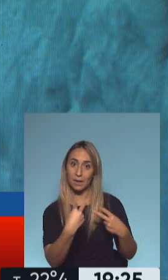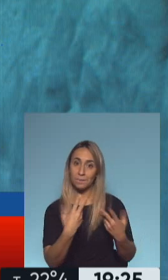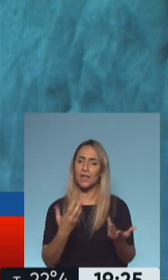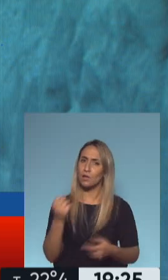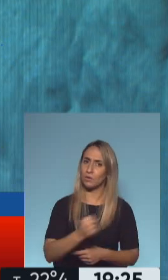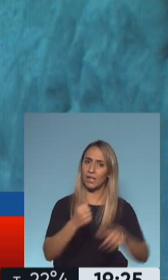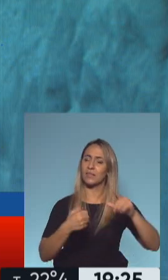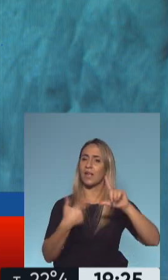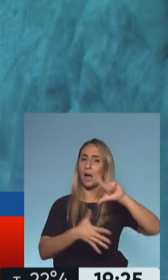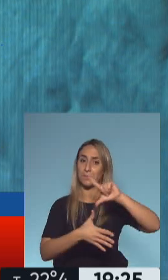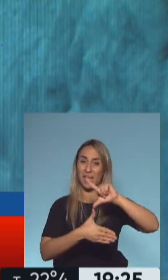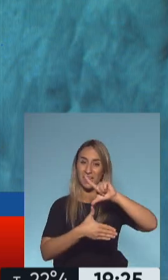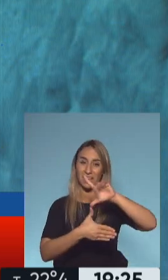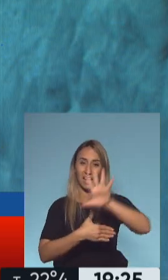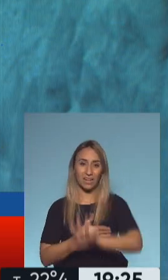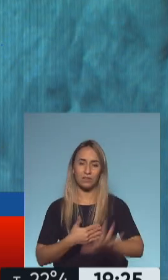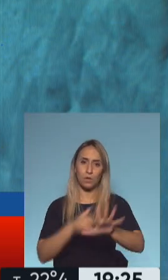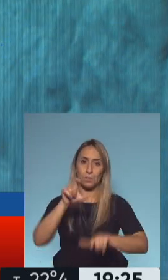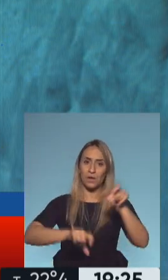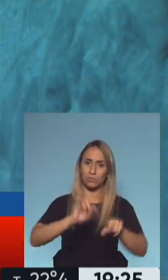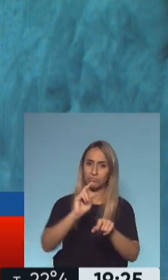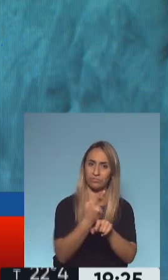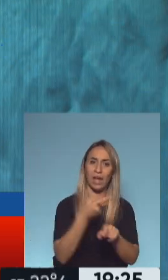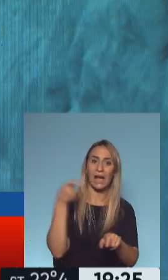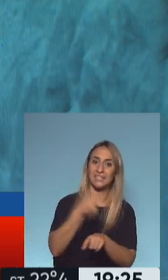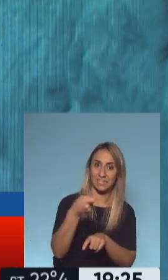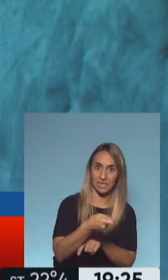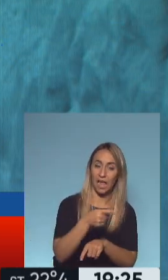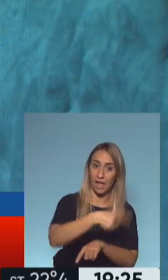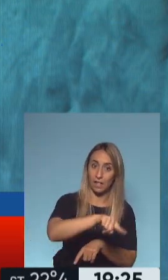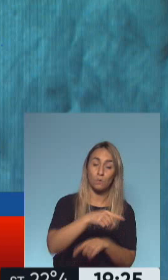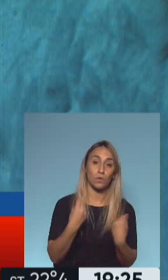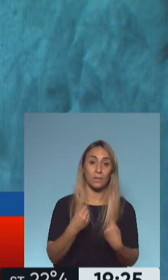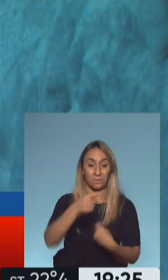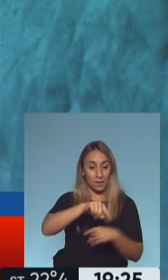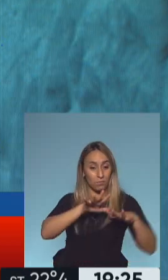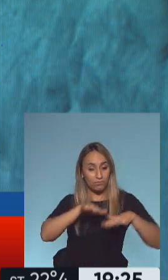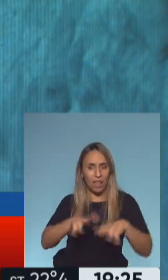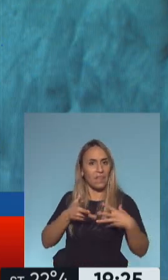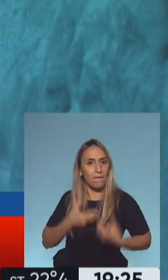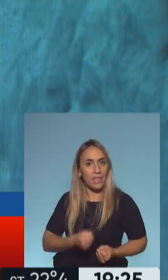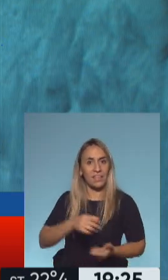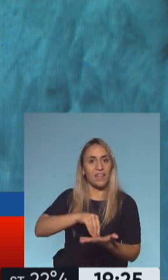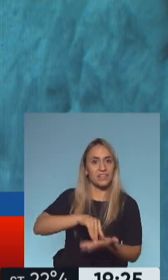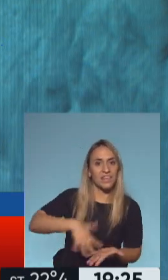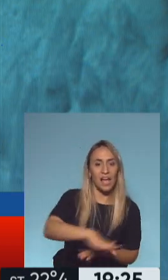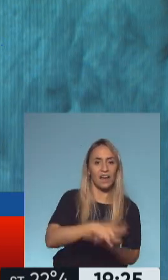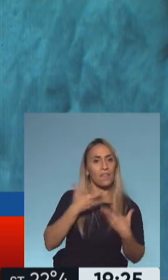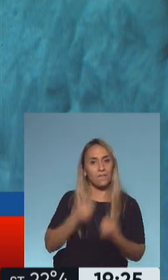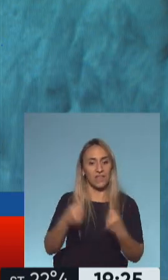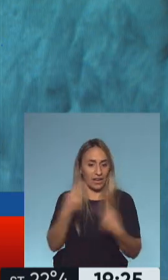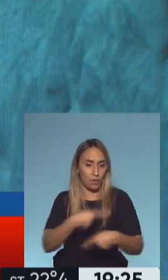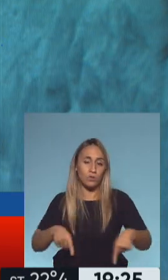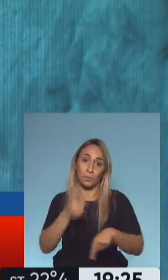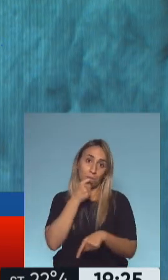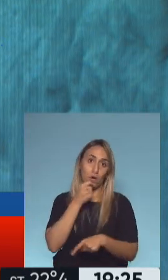América Latina mueren muchas personas asesinadas justamente defendiendo la tierra, defendiendo los recursos naturales. El caso de